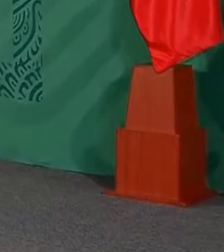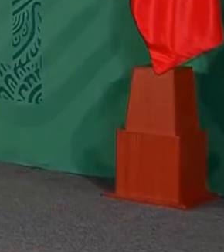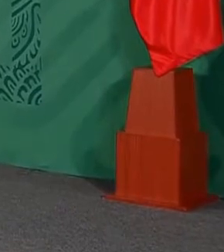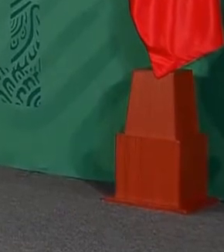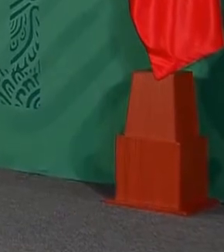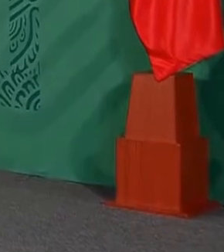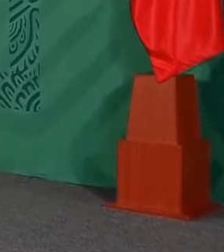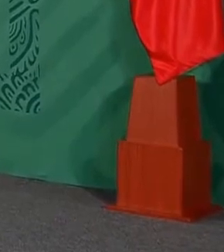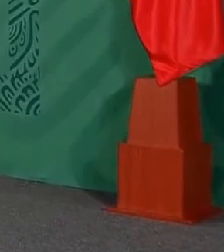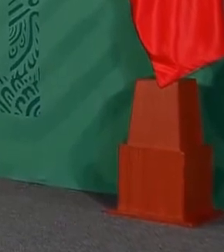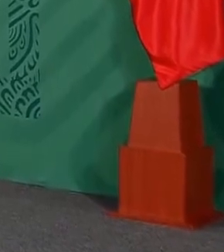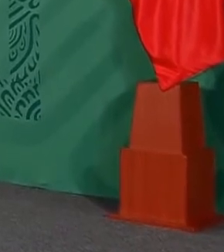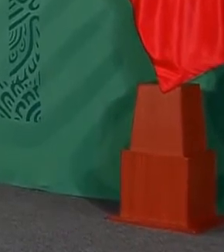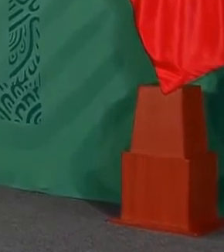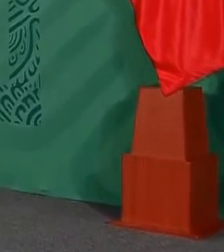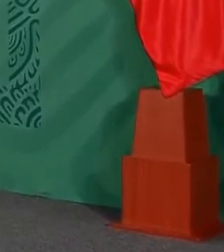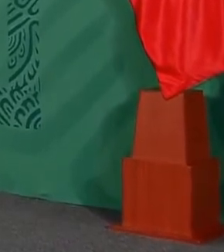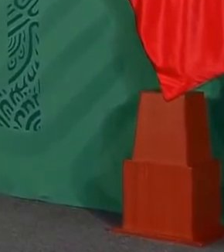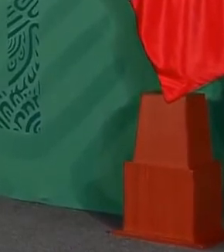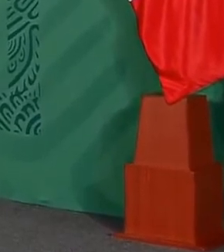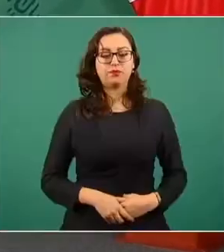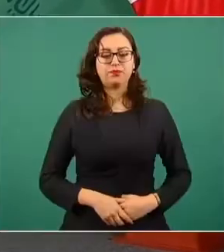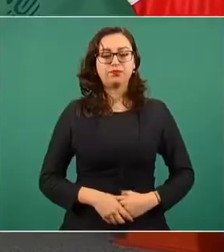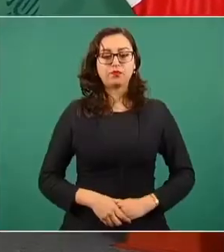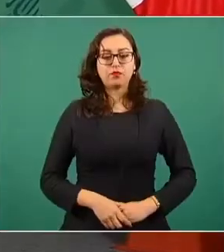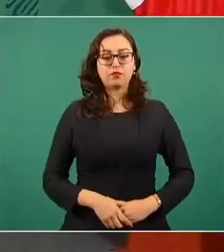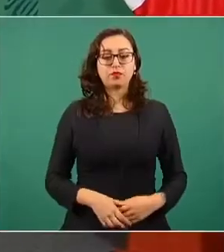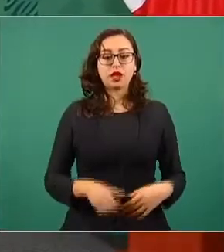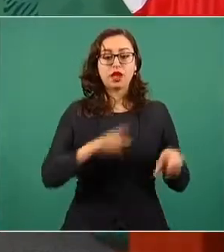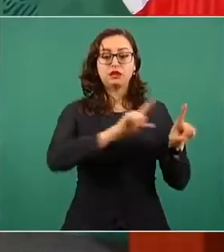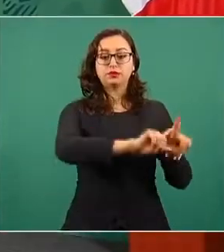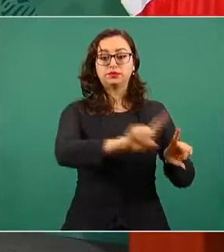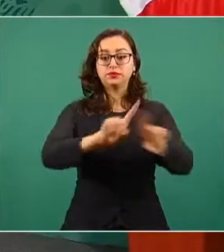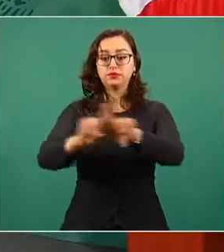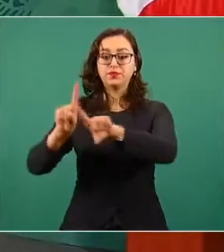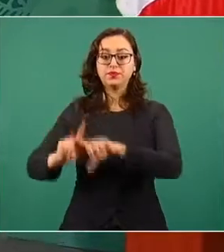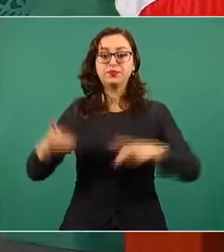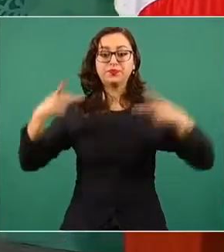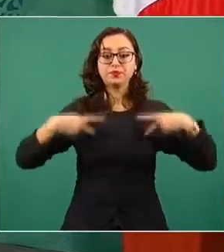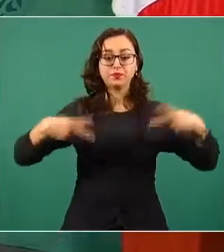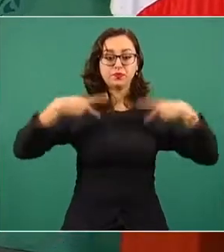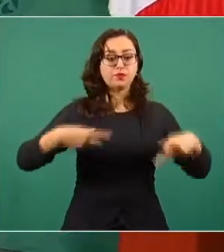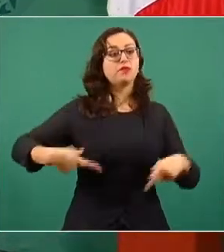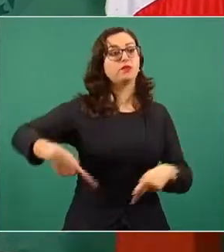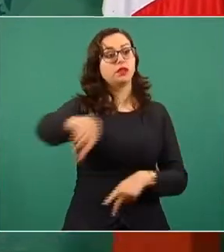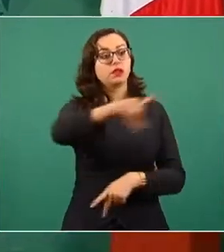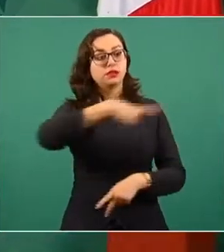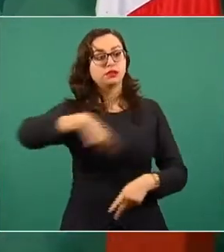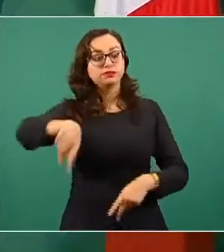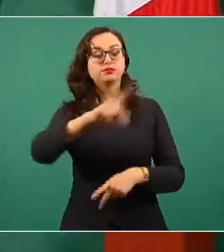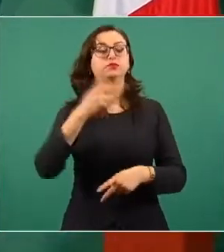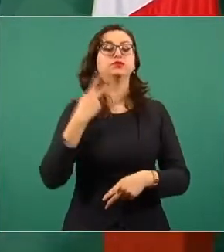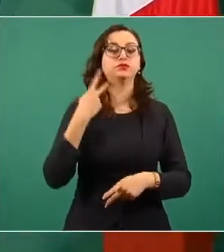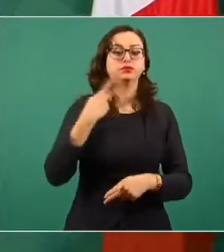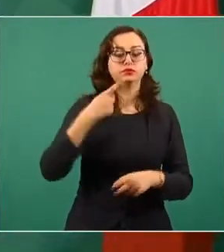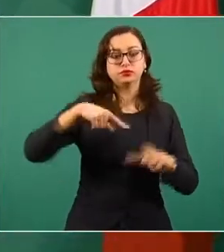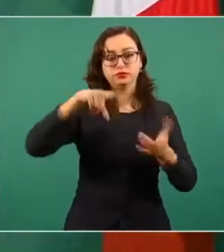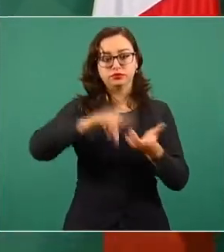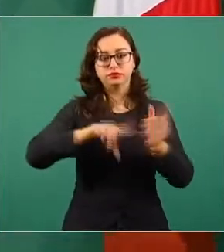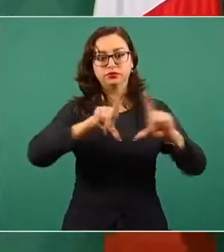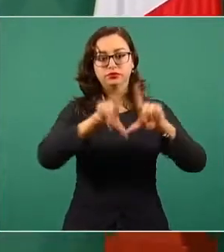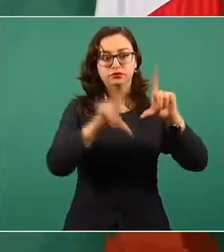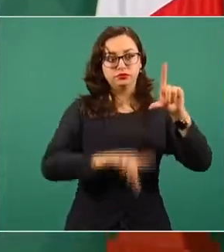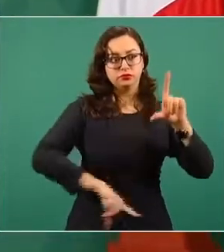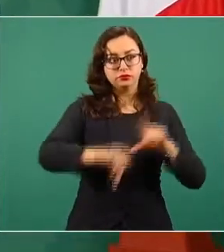jefa de gobierno, sus muestras de solidaridad y deseándole pronta recuperación al señor presidente de la